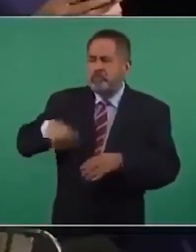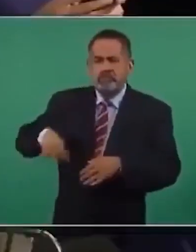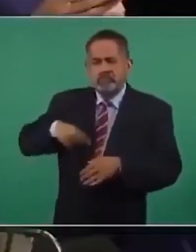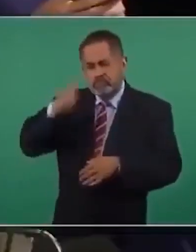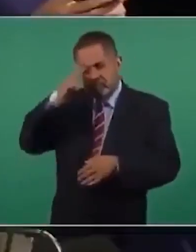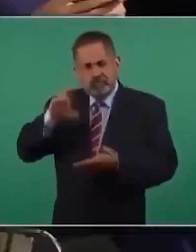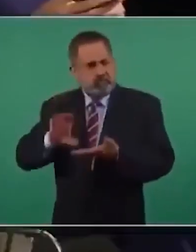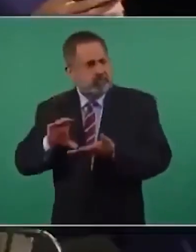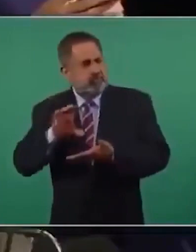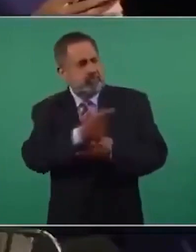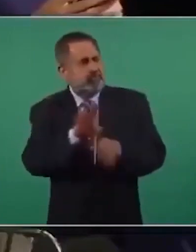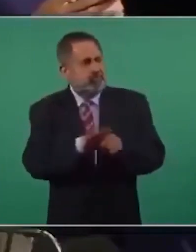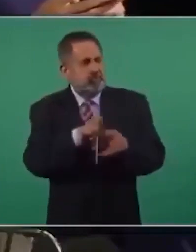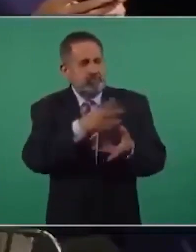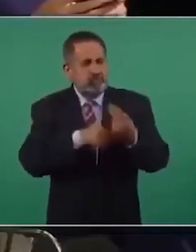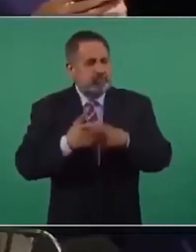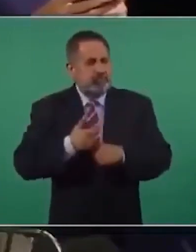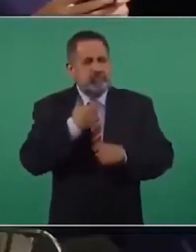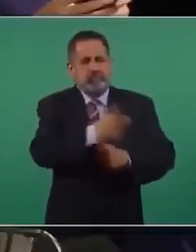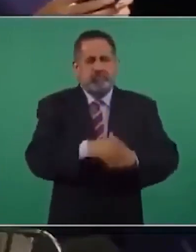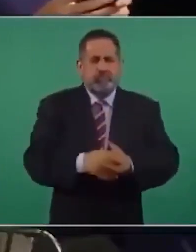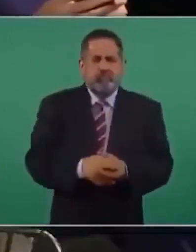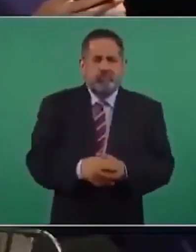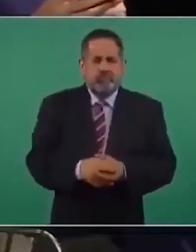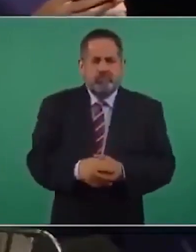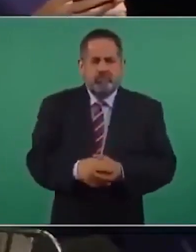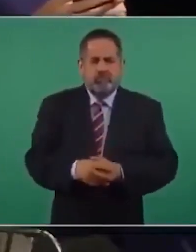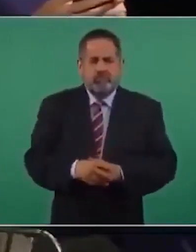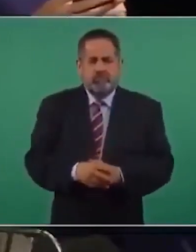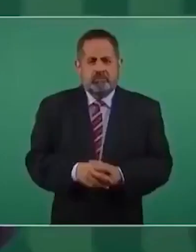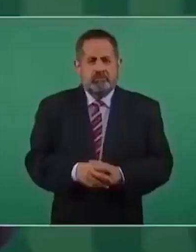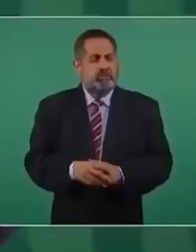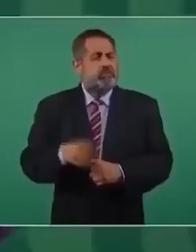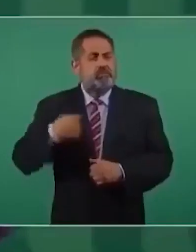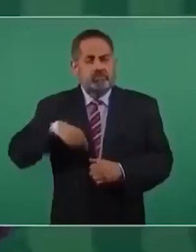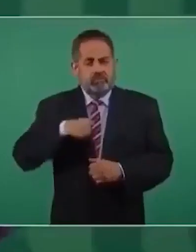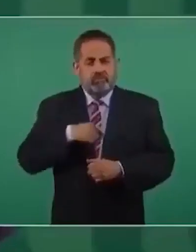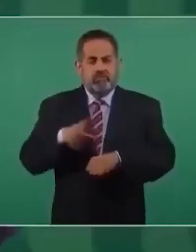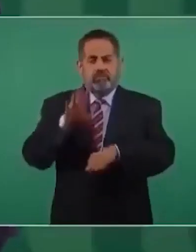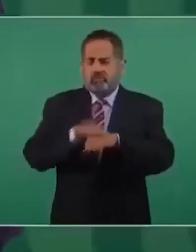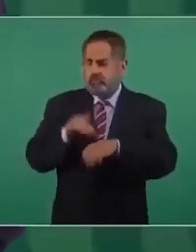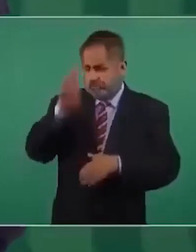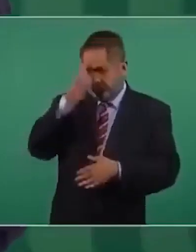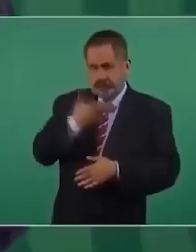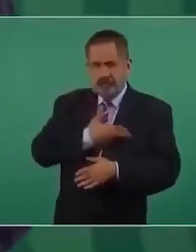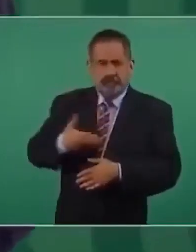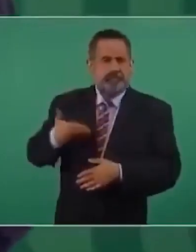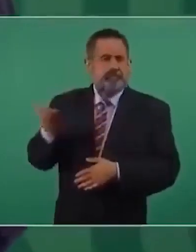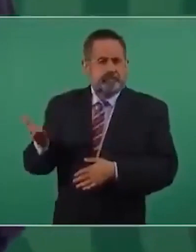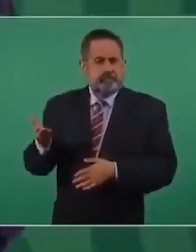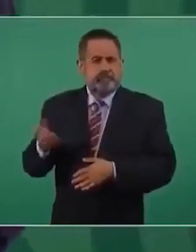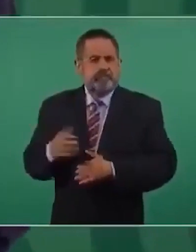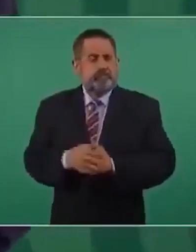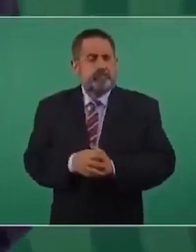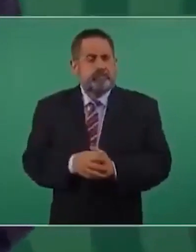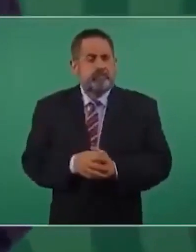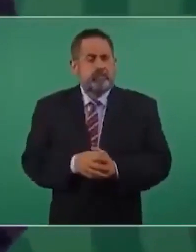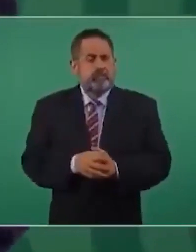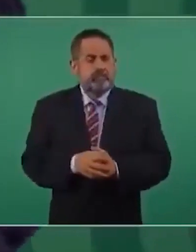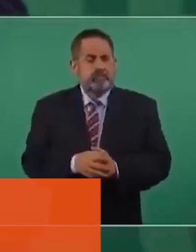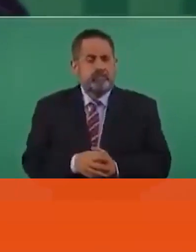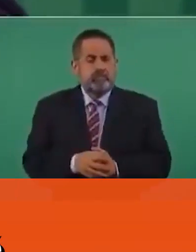de México a ellos con el crédito? Nosotros pedimos la autorización al señor presidente y yo